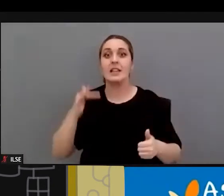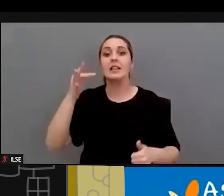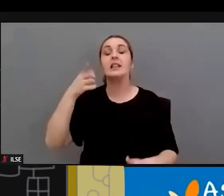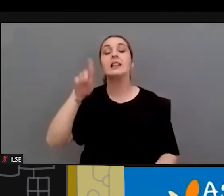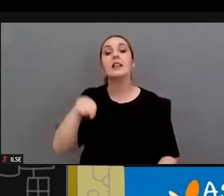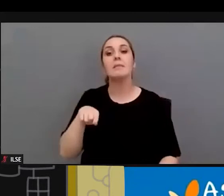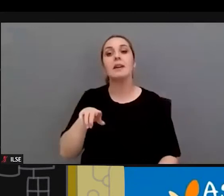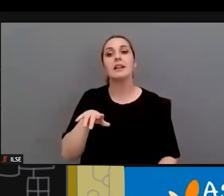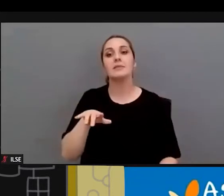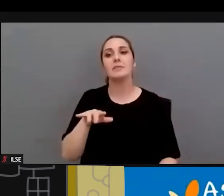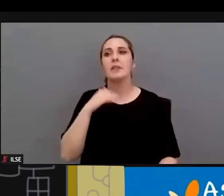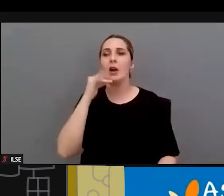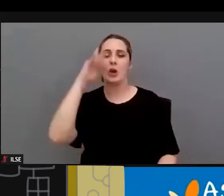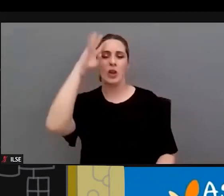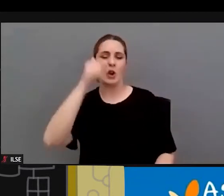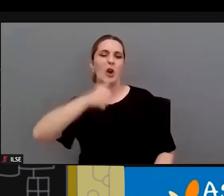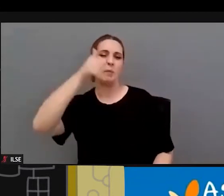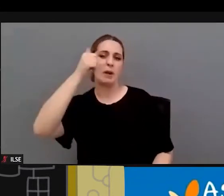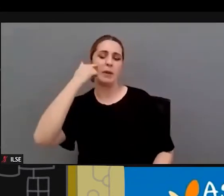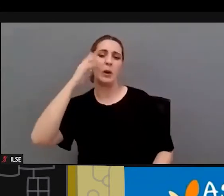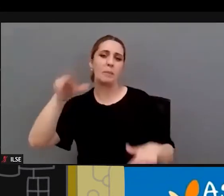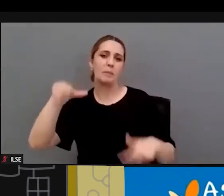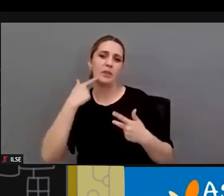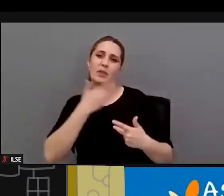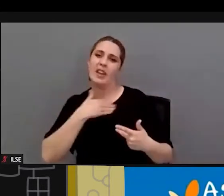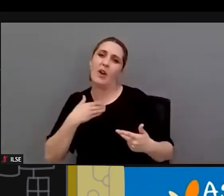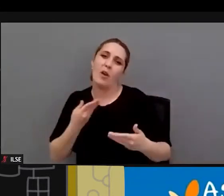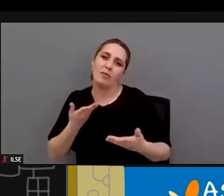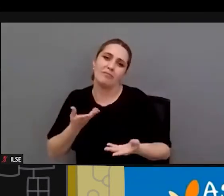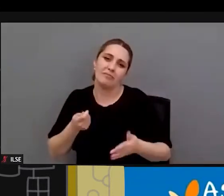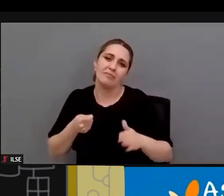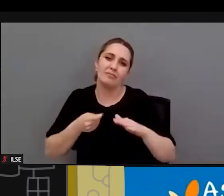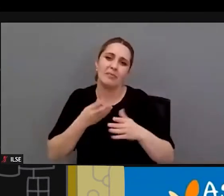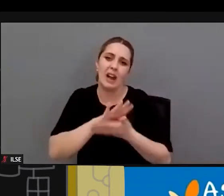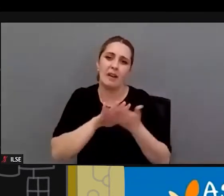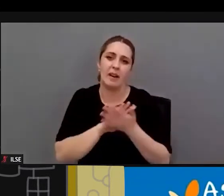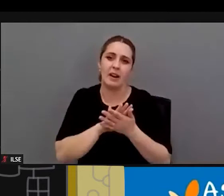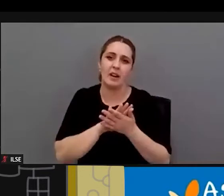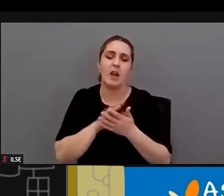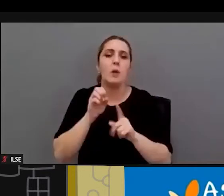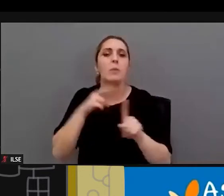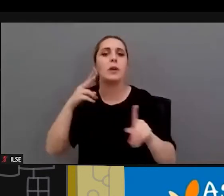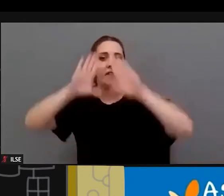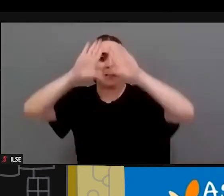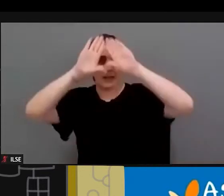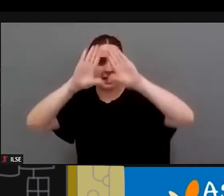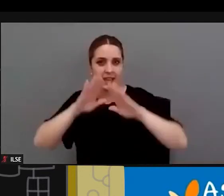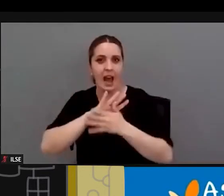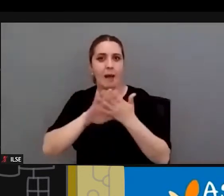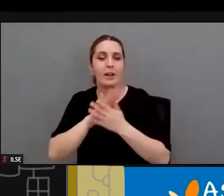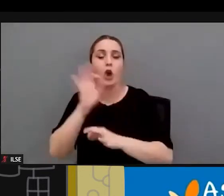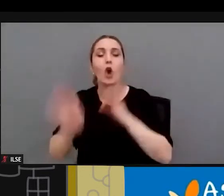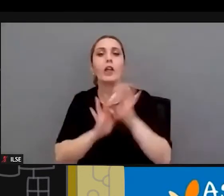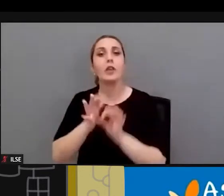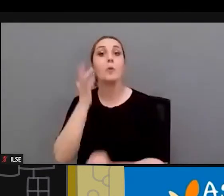de carácter más ideológico pero permitidme que la introduzca desde el punto de vista feminista que tiene que ver con que las organizaciones de